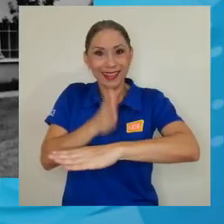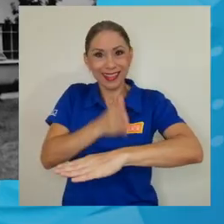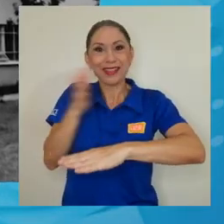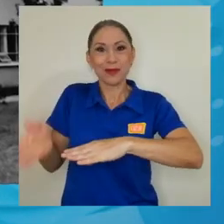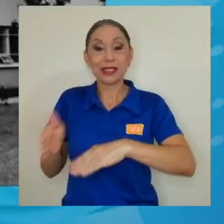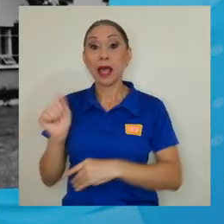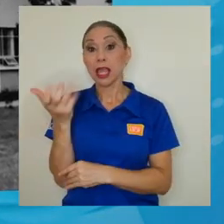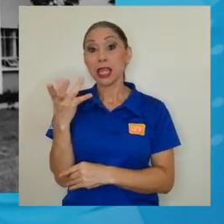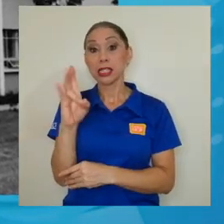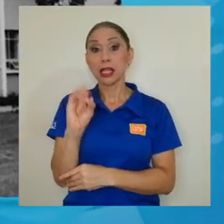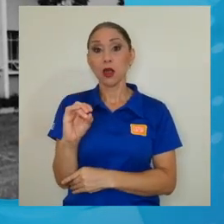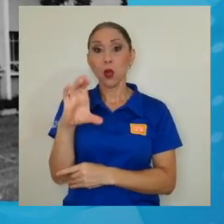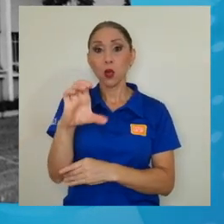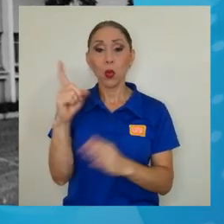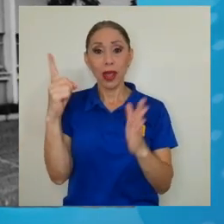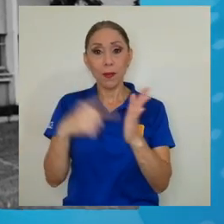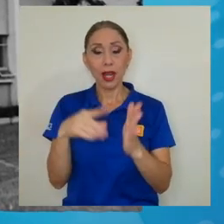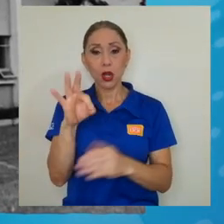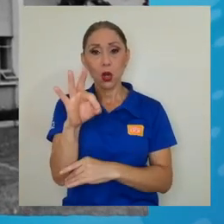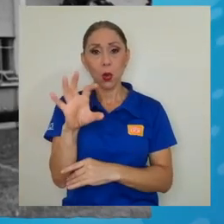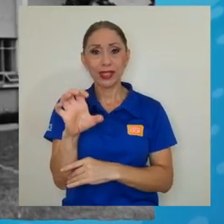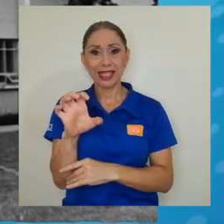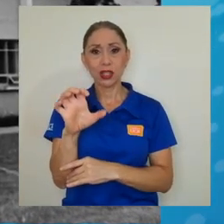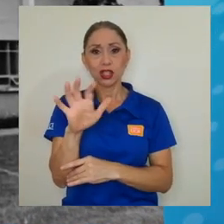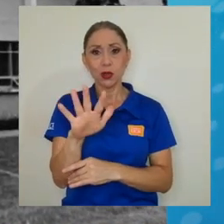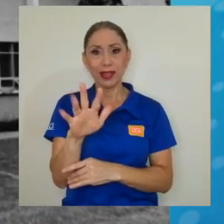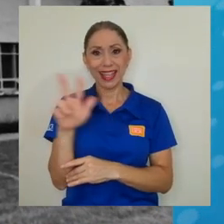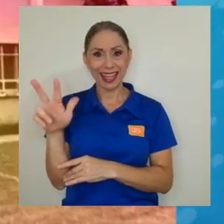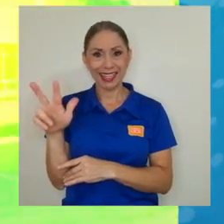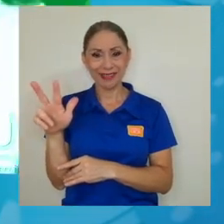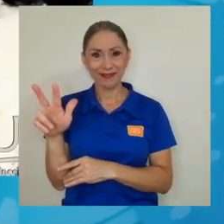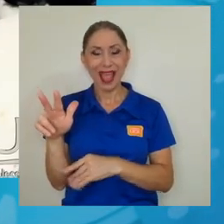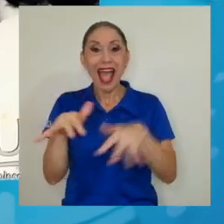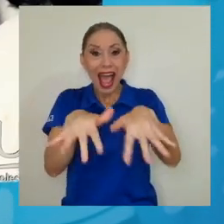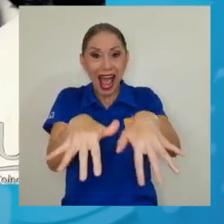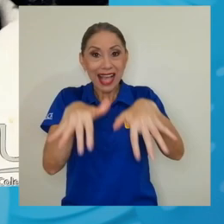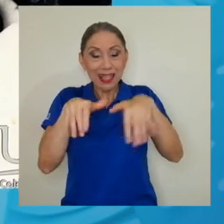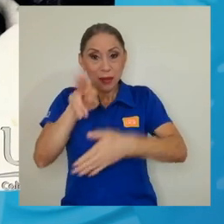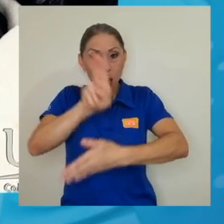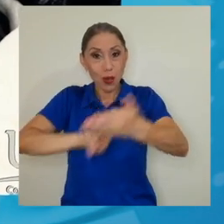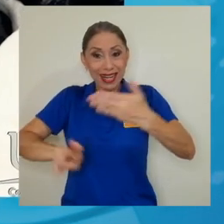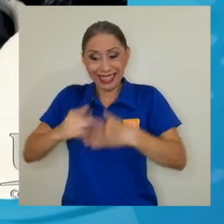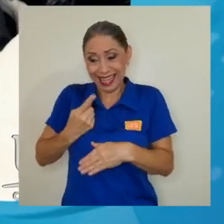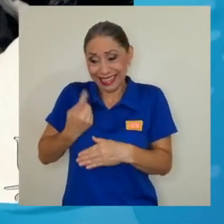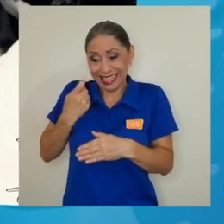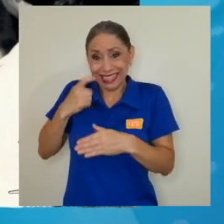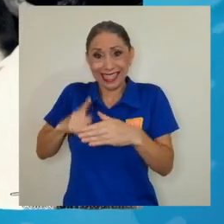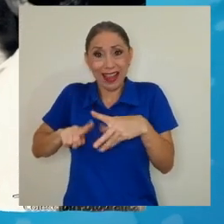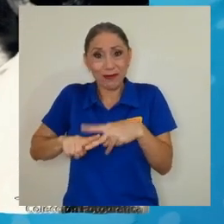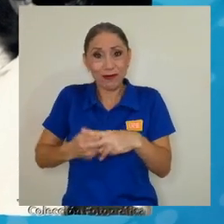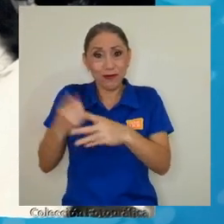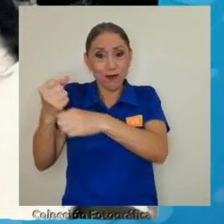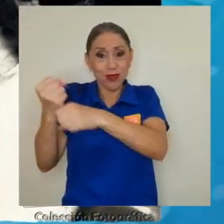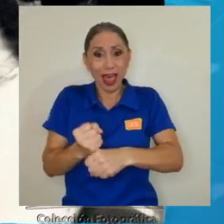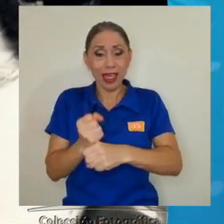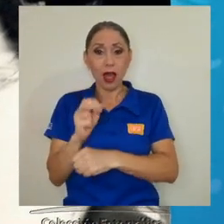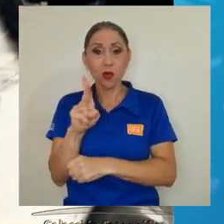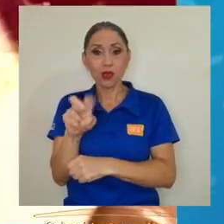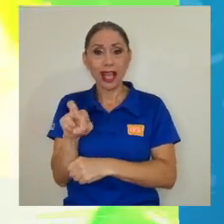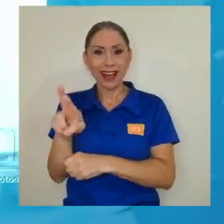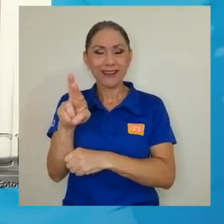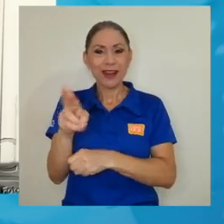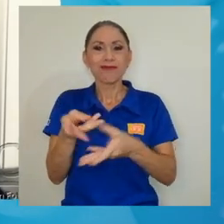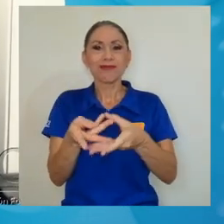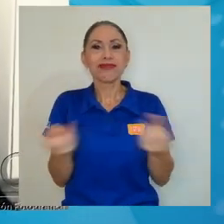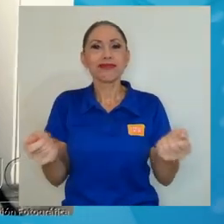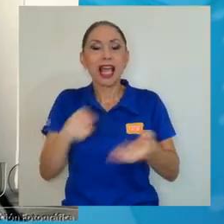Fue el 17 de octubre de 1953 que la Asamblea Universitaria de la recién fundada UCR resolvió crear la